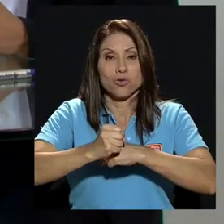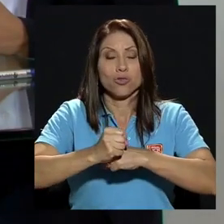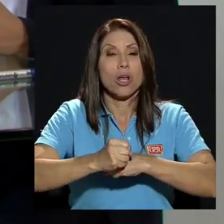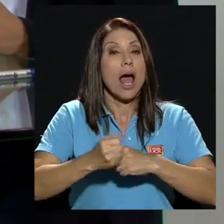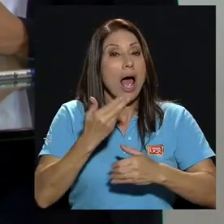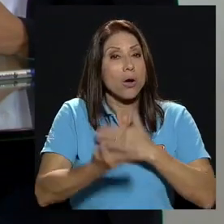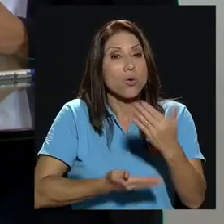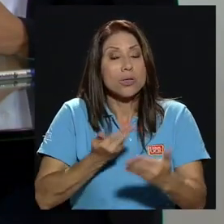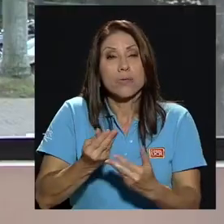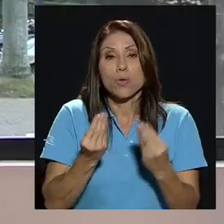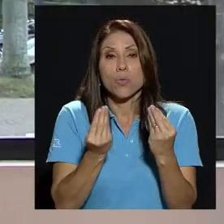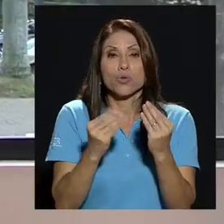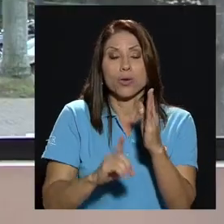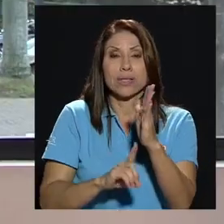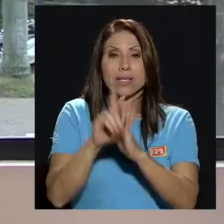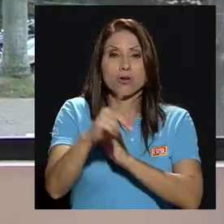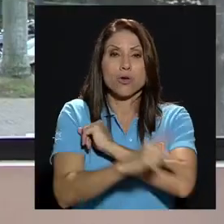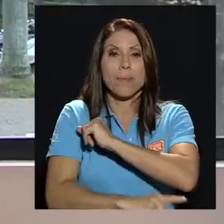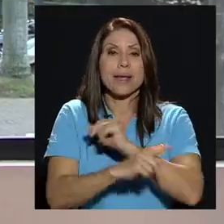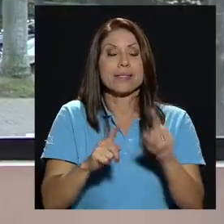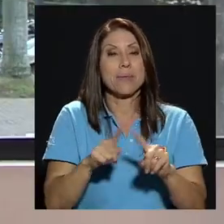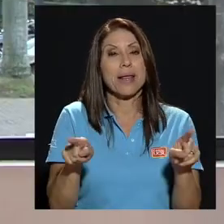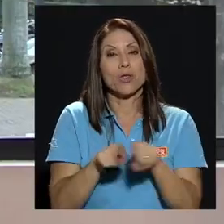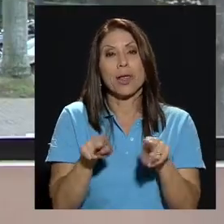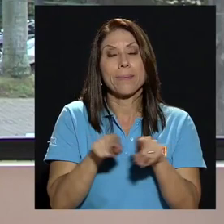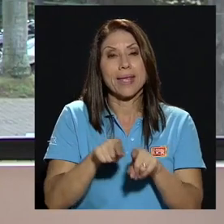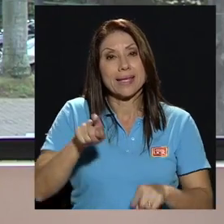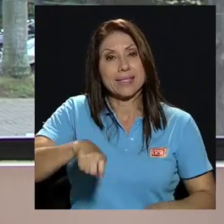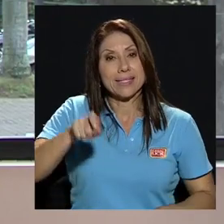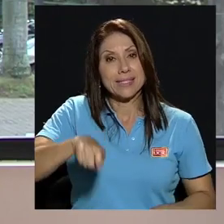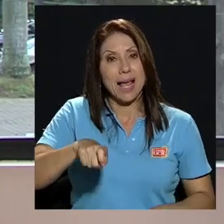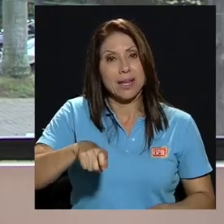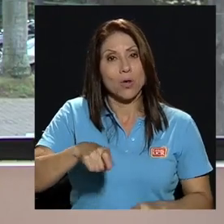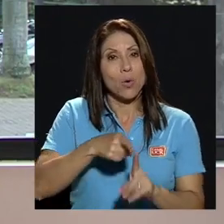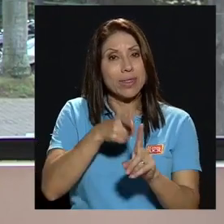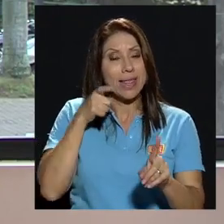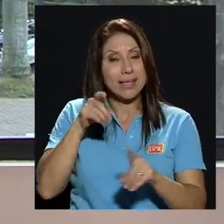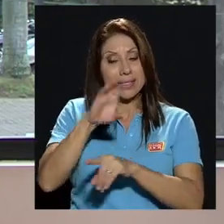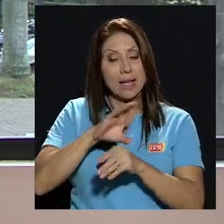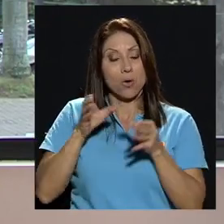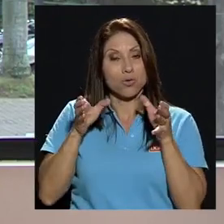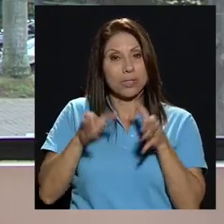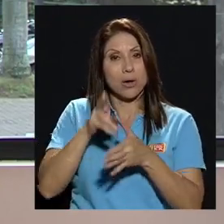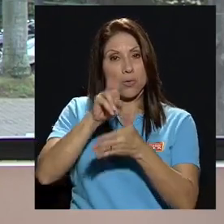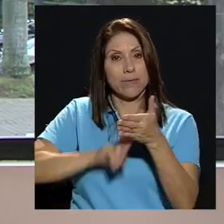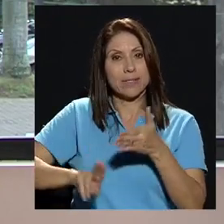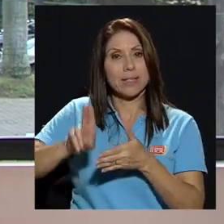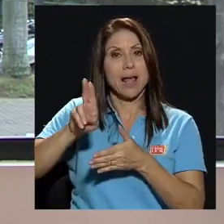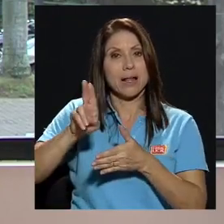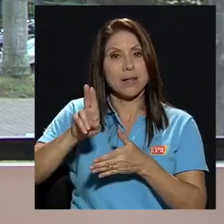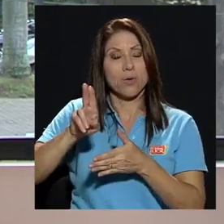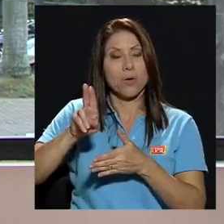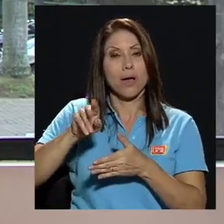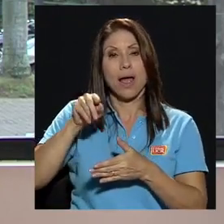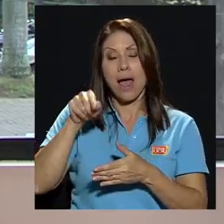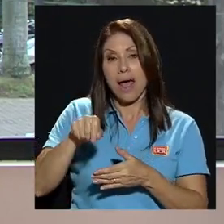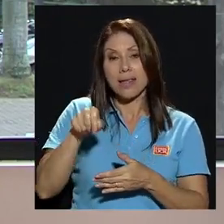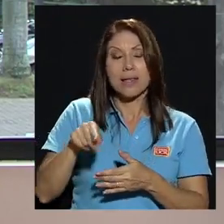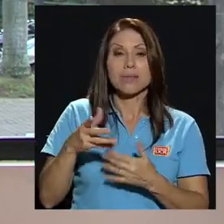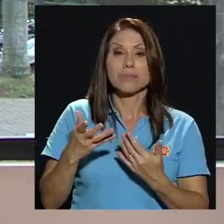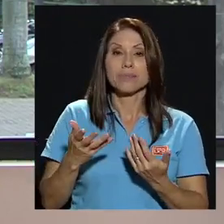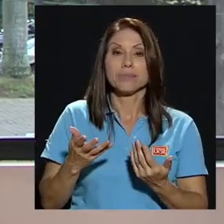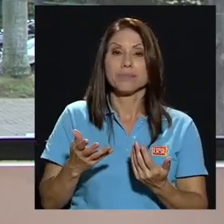país pero también considero que es necesario desde el consejo universitario de propiciar esas